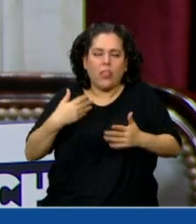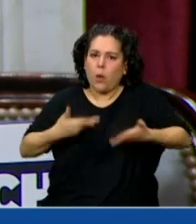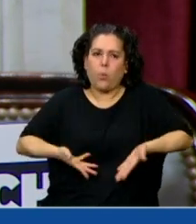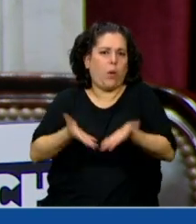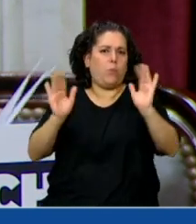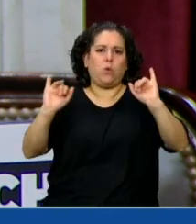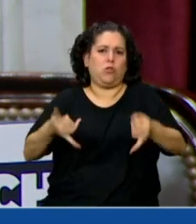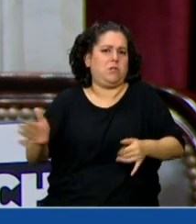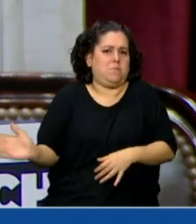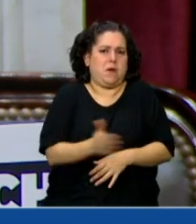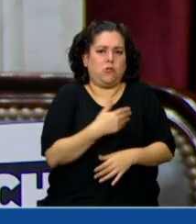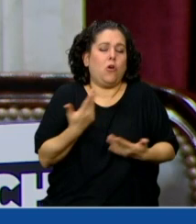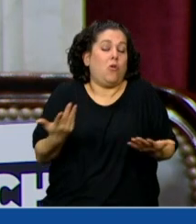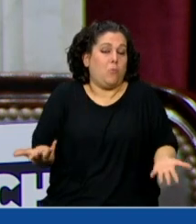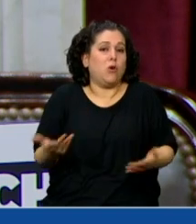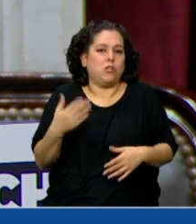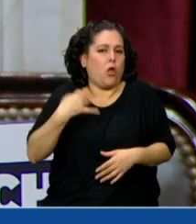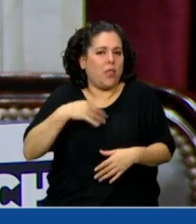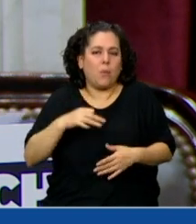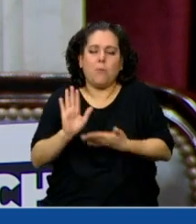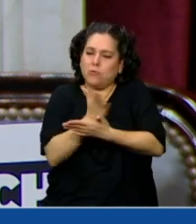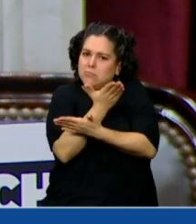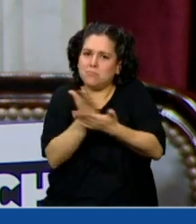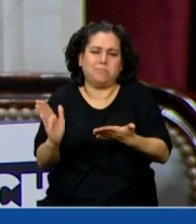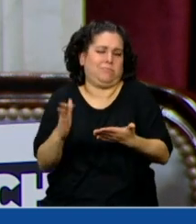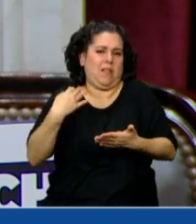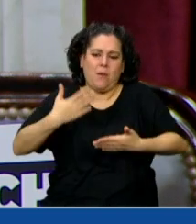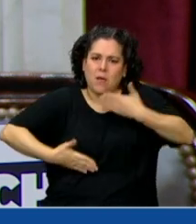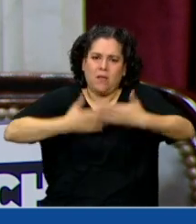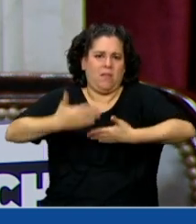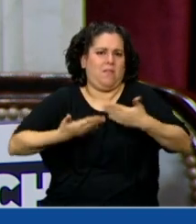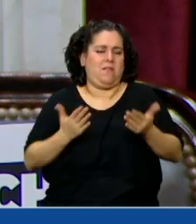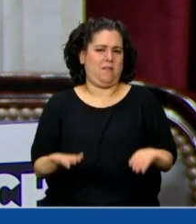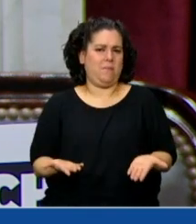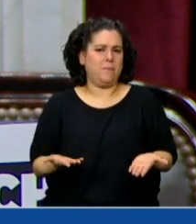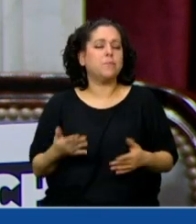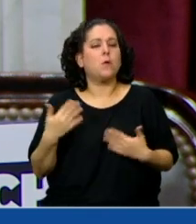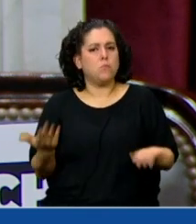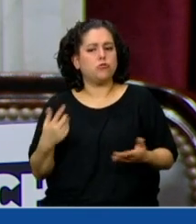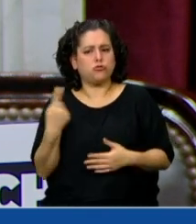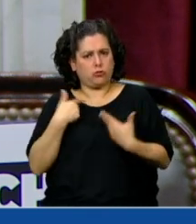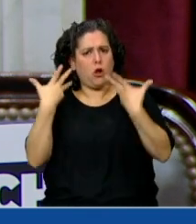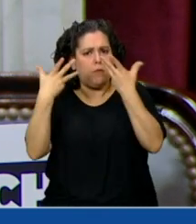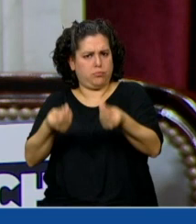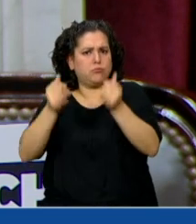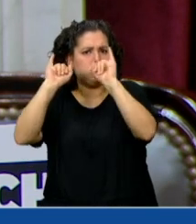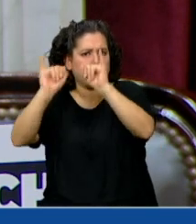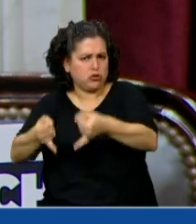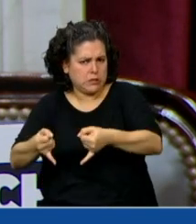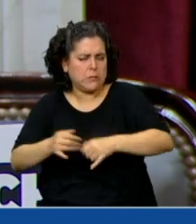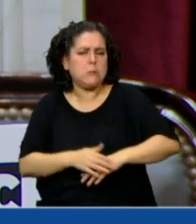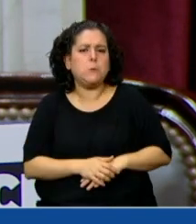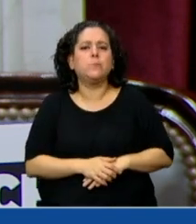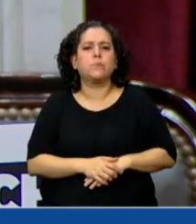que justamente no va a pasar de buenas intenciones. Así que nosotros vamos a acompañar este